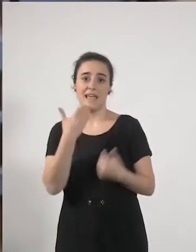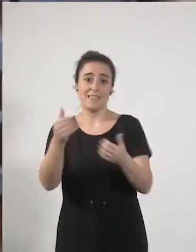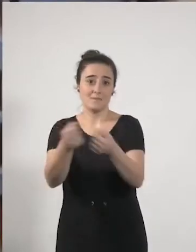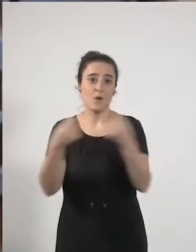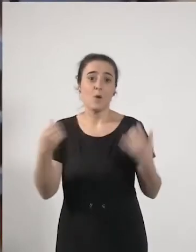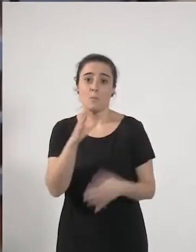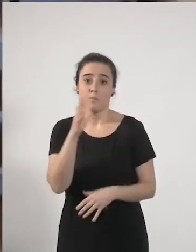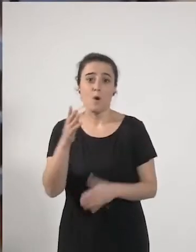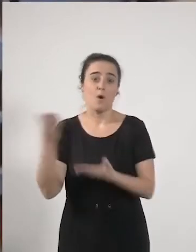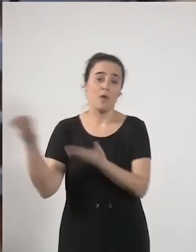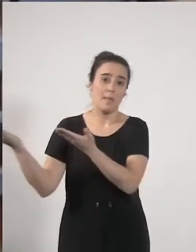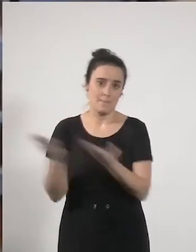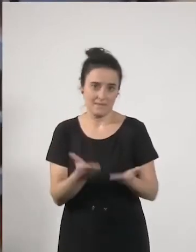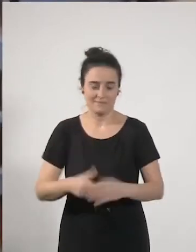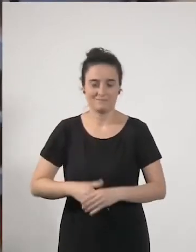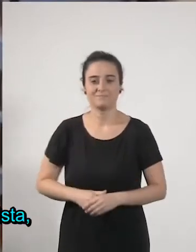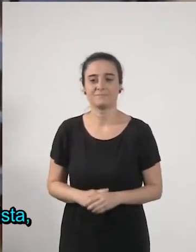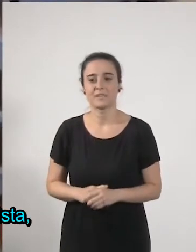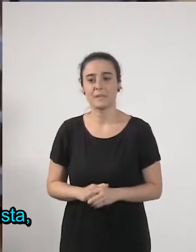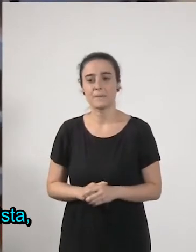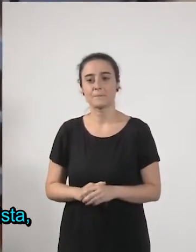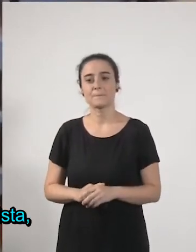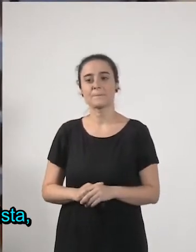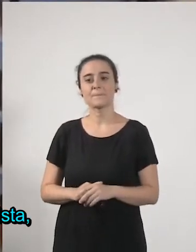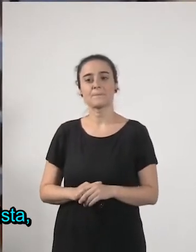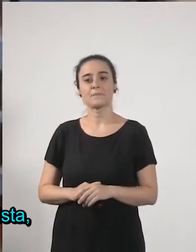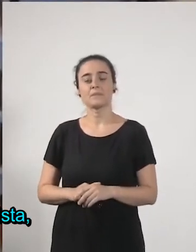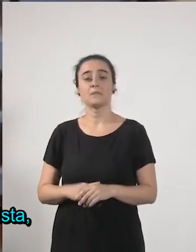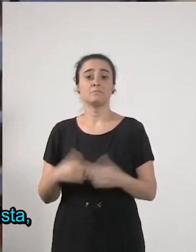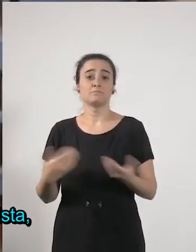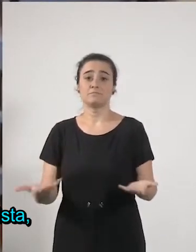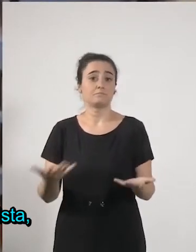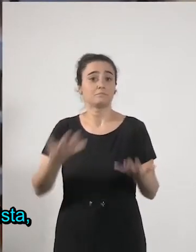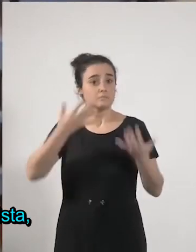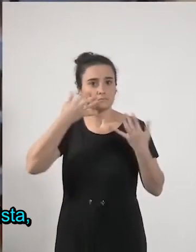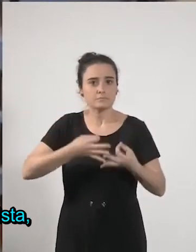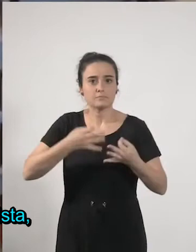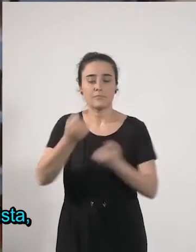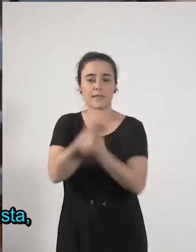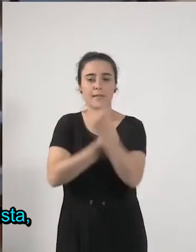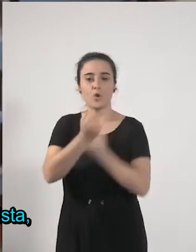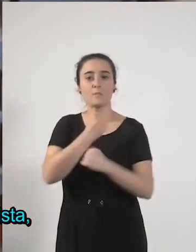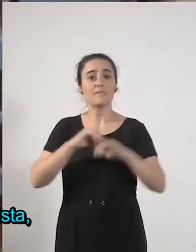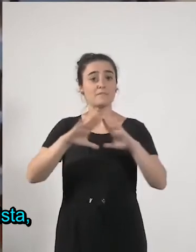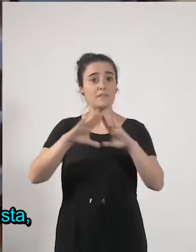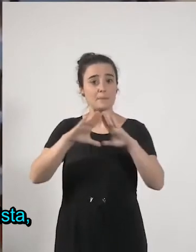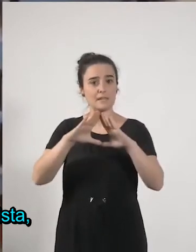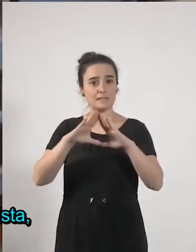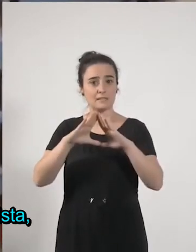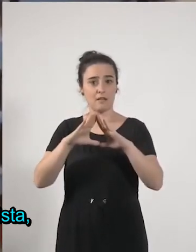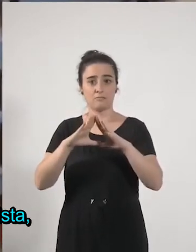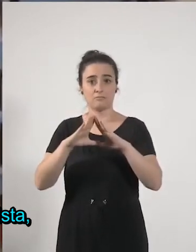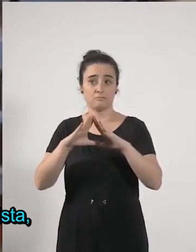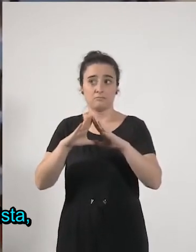vida, tú eisana gati. Pues, en realidad, la economía feminista, como su propio